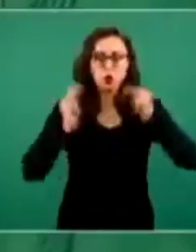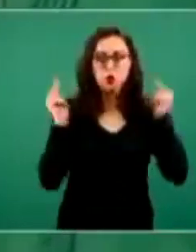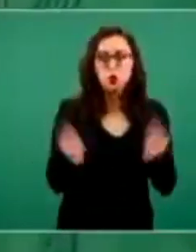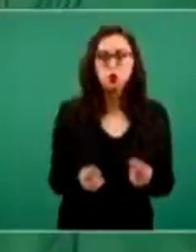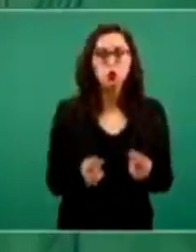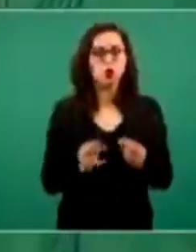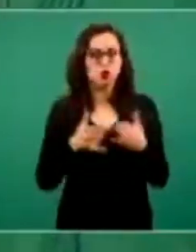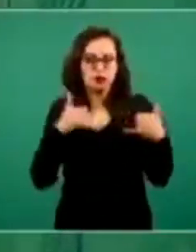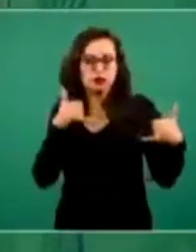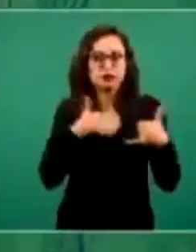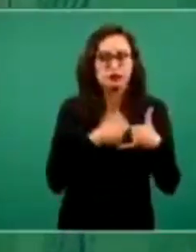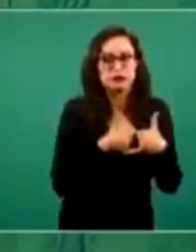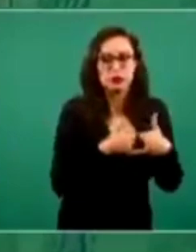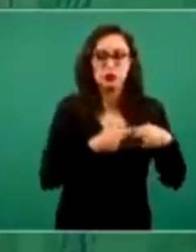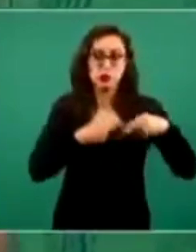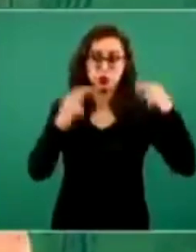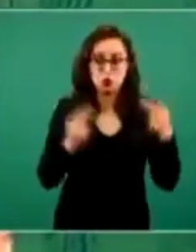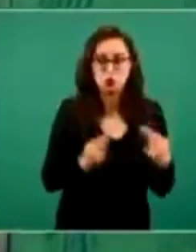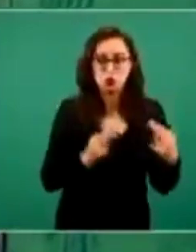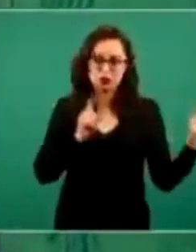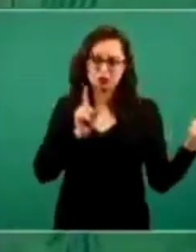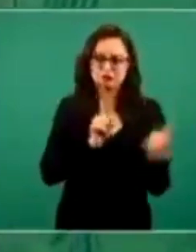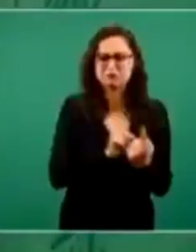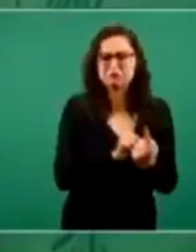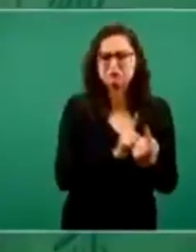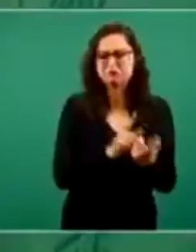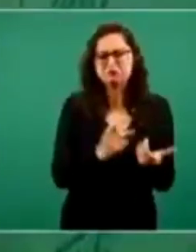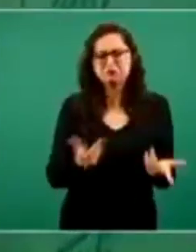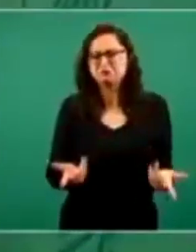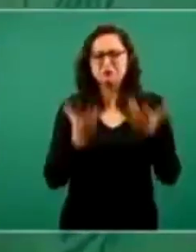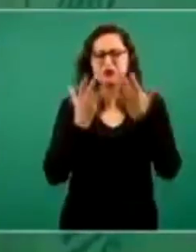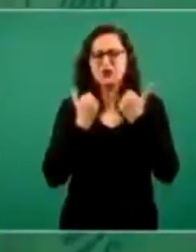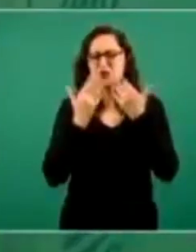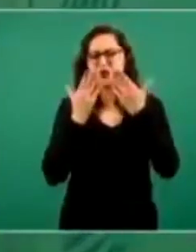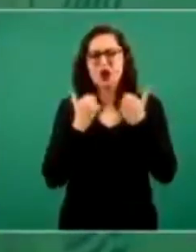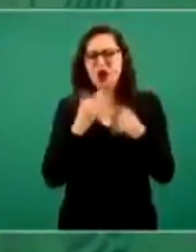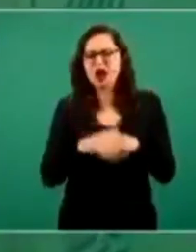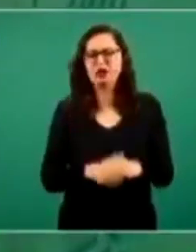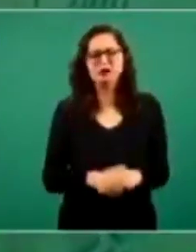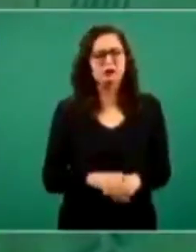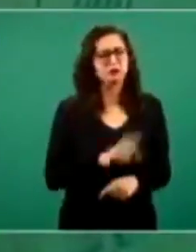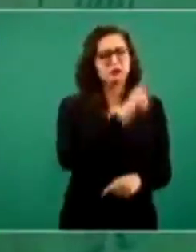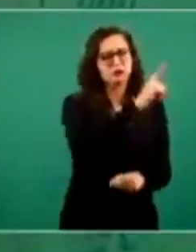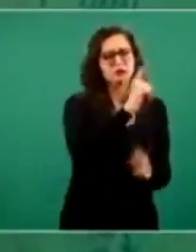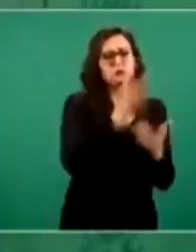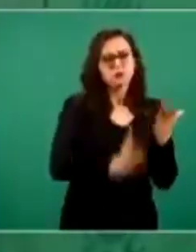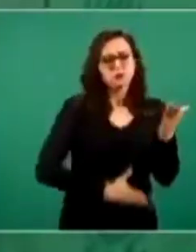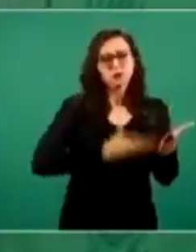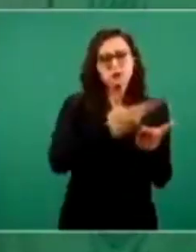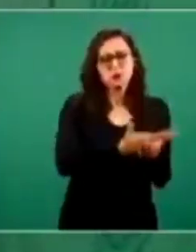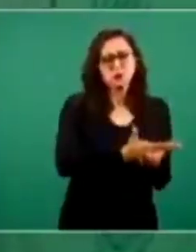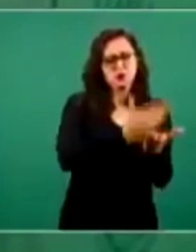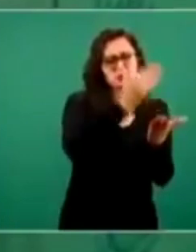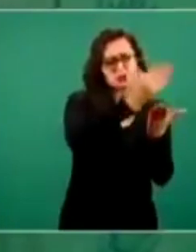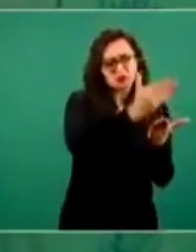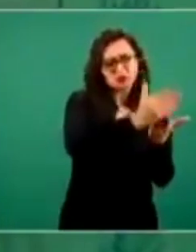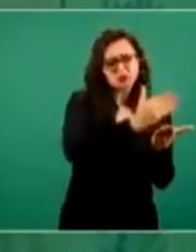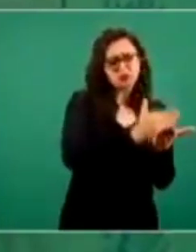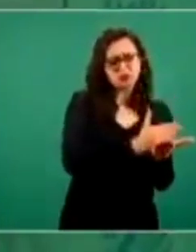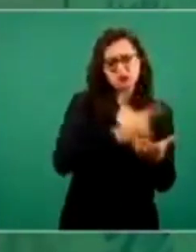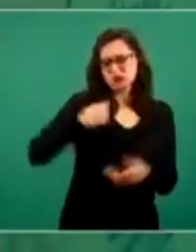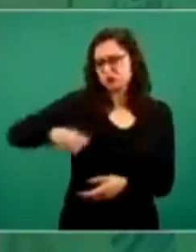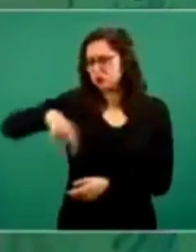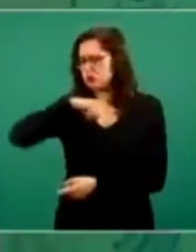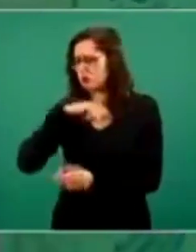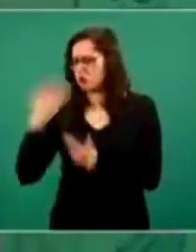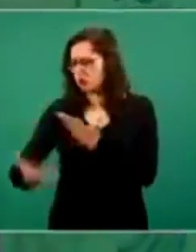Lo que él plantea coincide con lo que nosotros estamos haciendo.